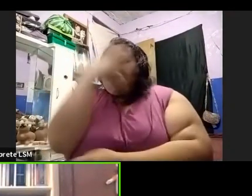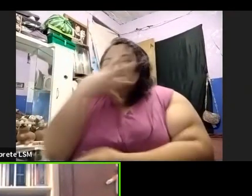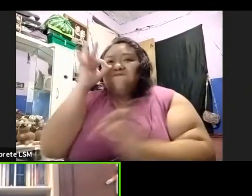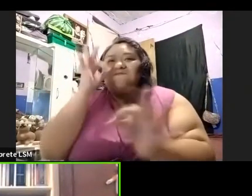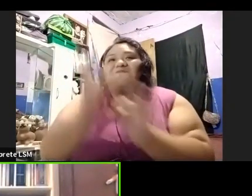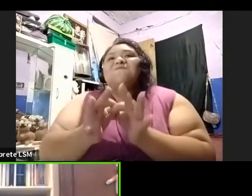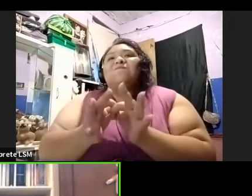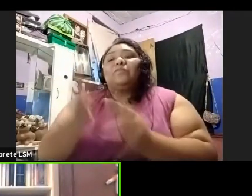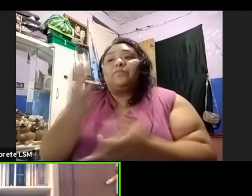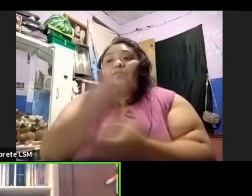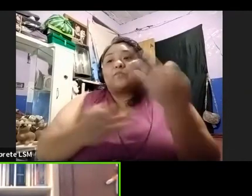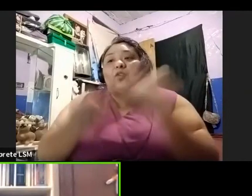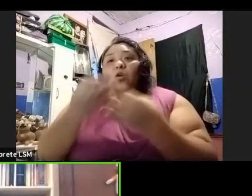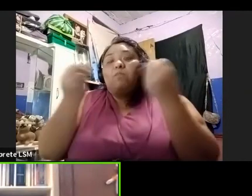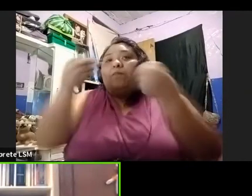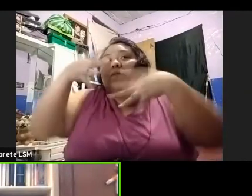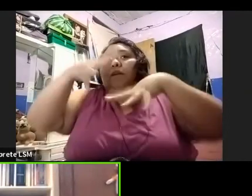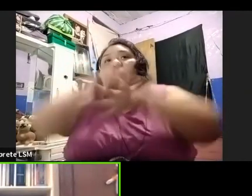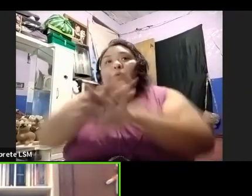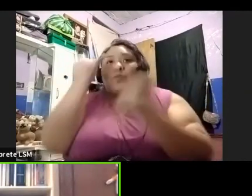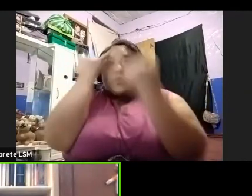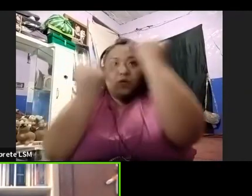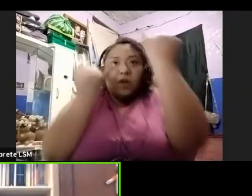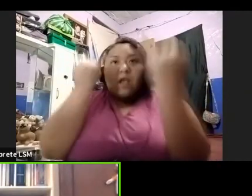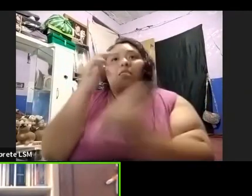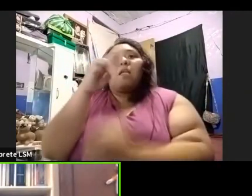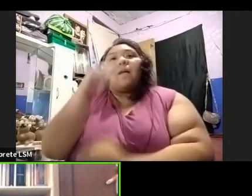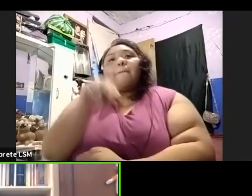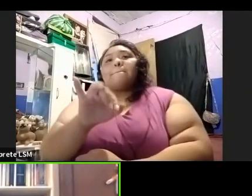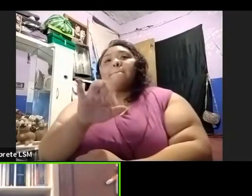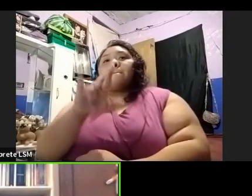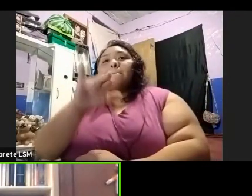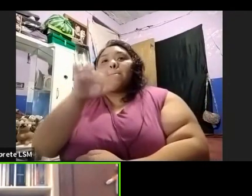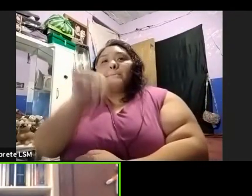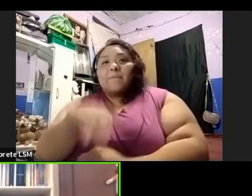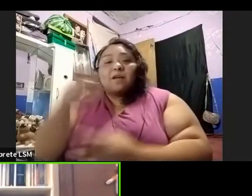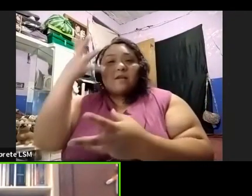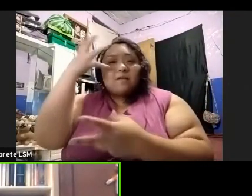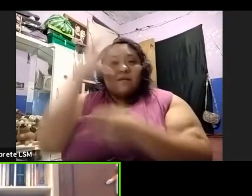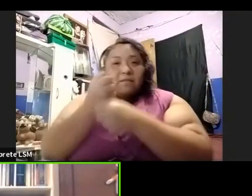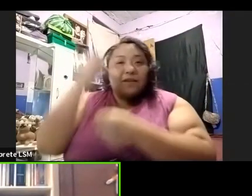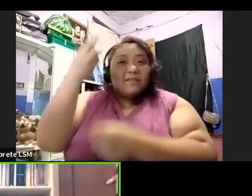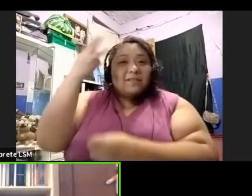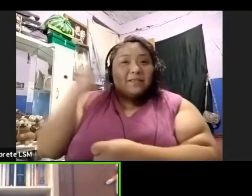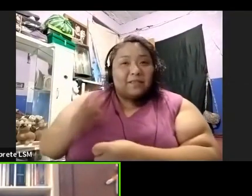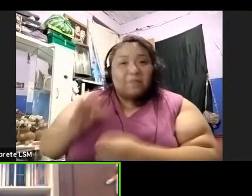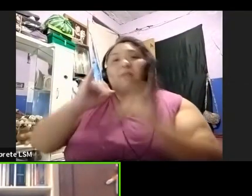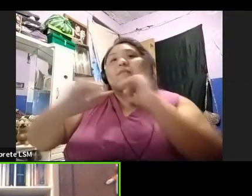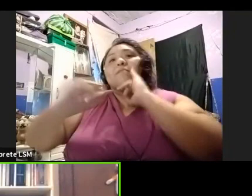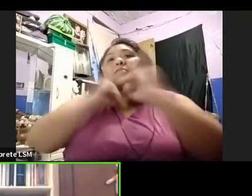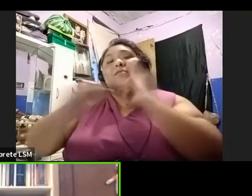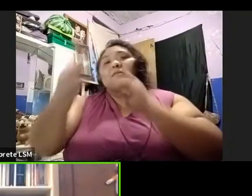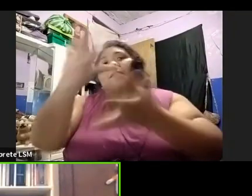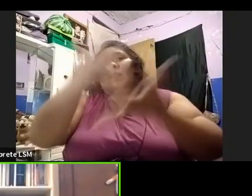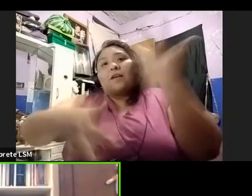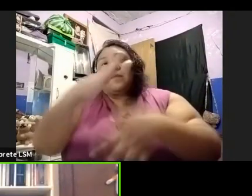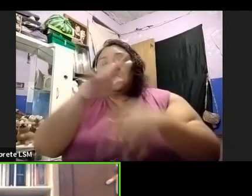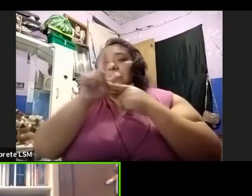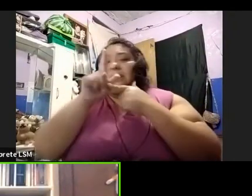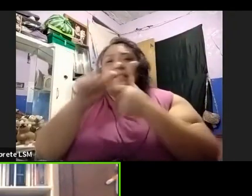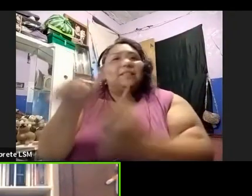supuesto, a Inclusión Creativa, a Miriam Fernández, que es quien nos interpreta, quien siempre está también